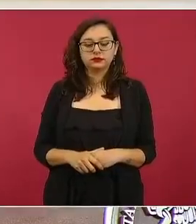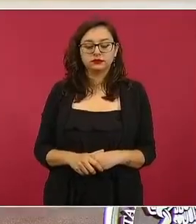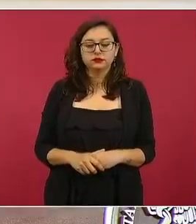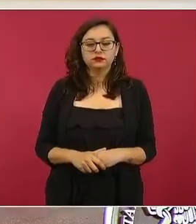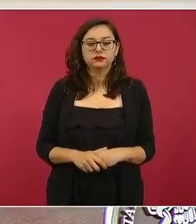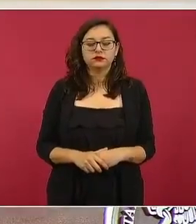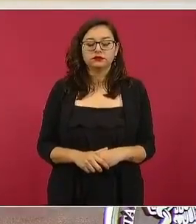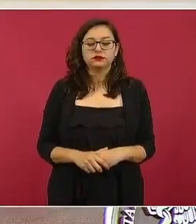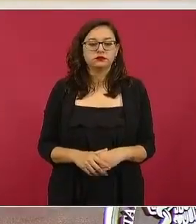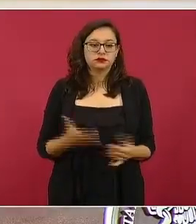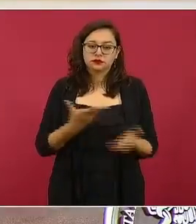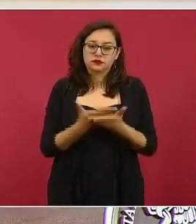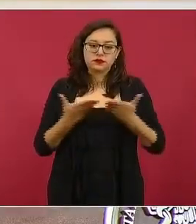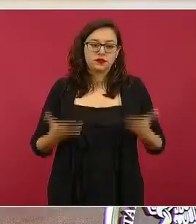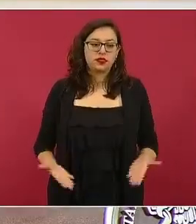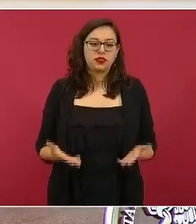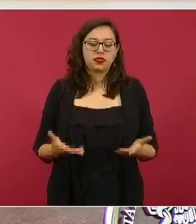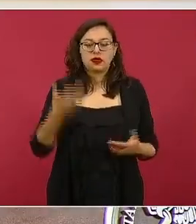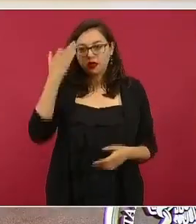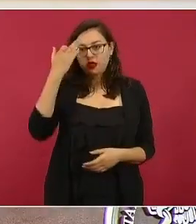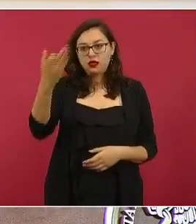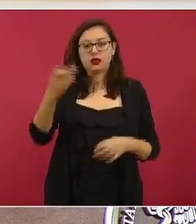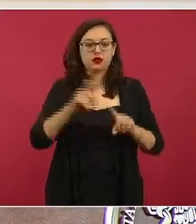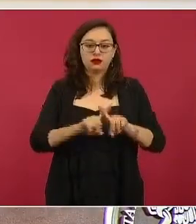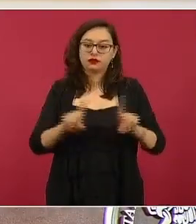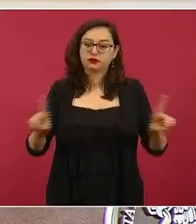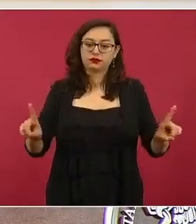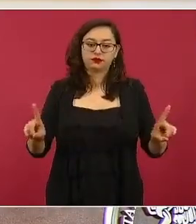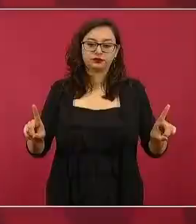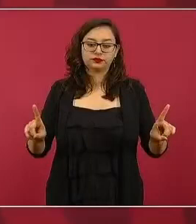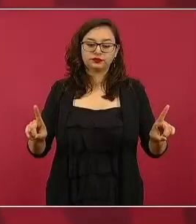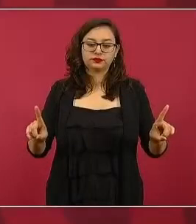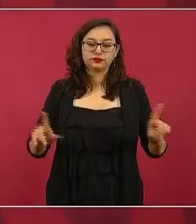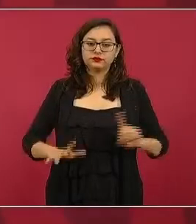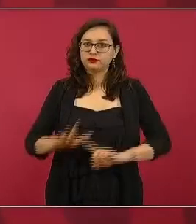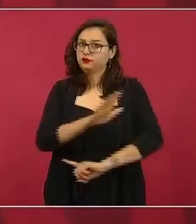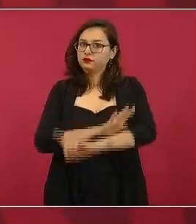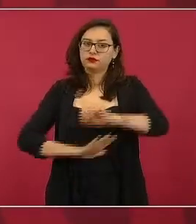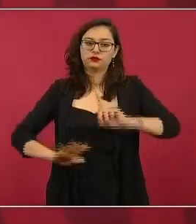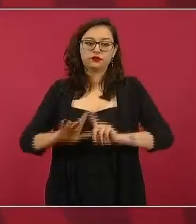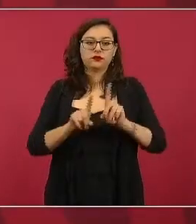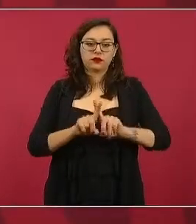son otros tiempos entonces que